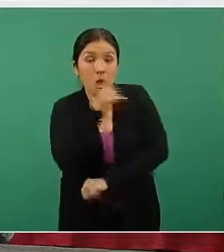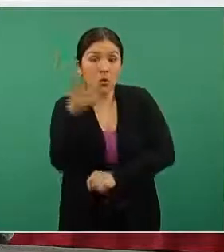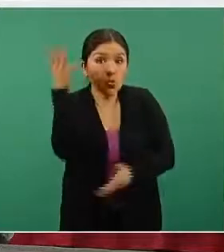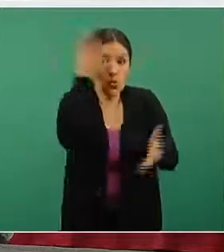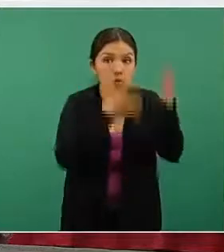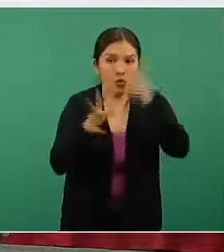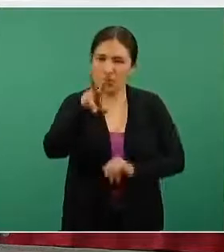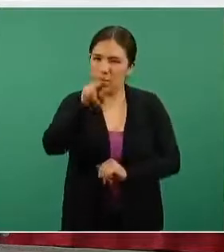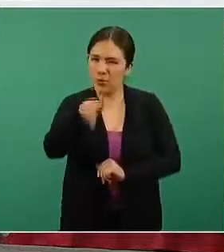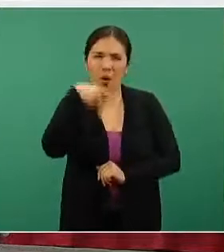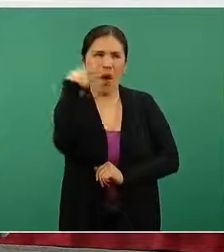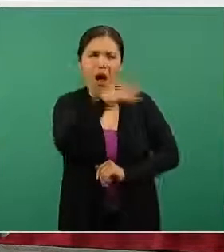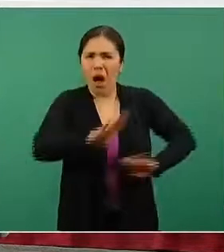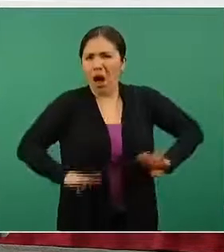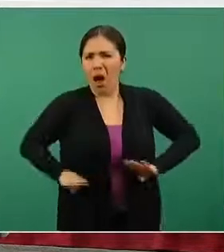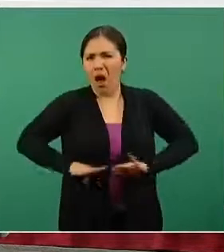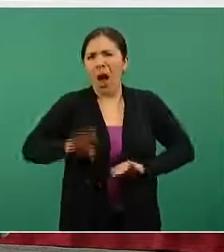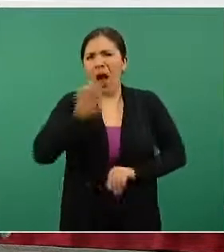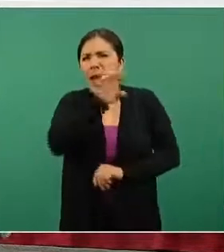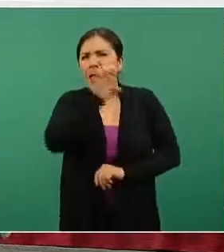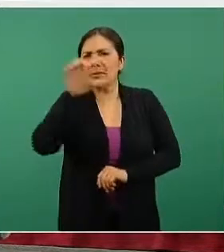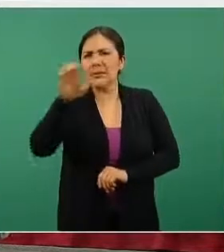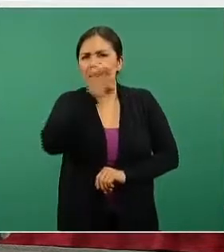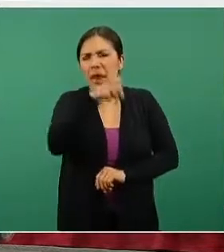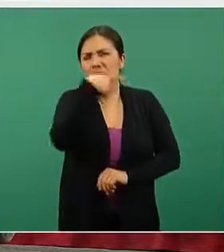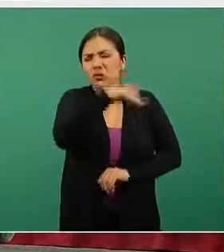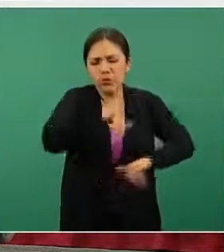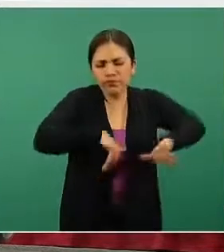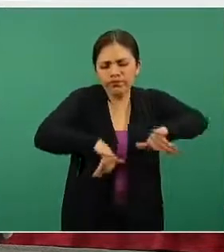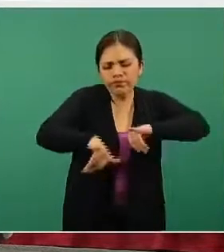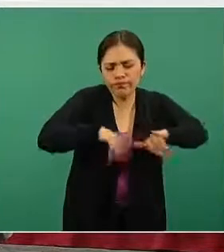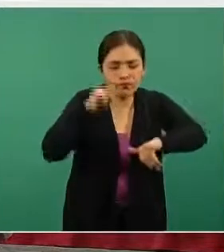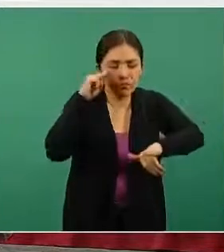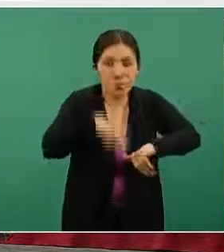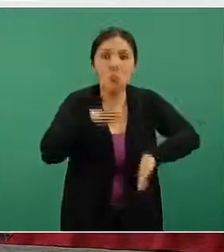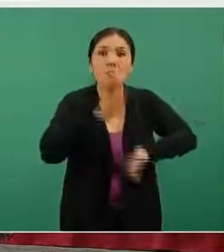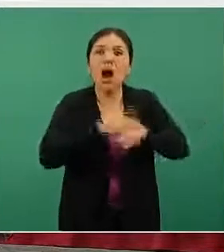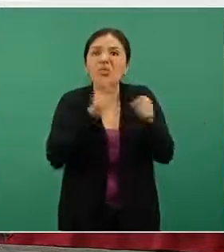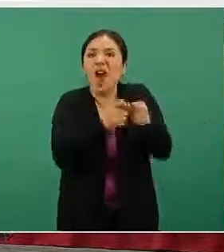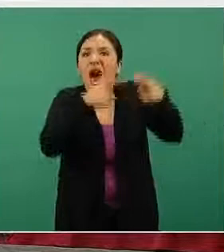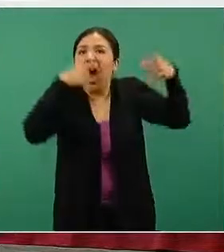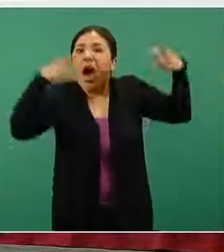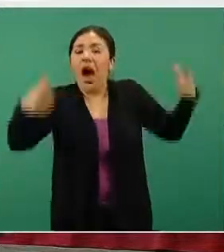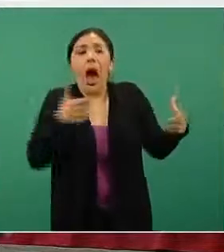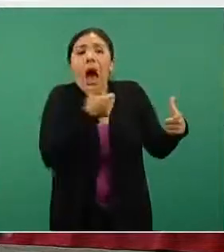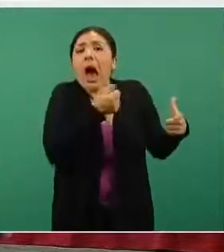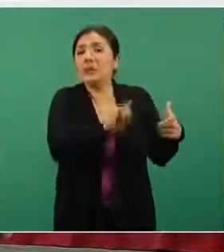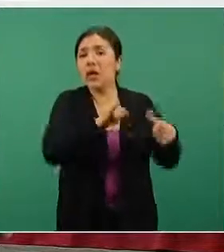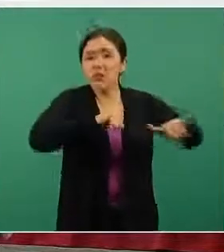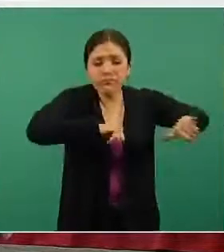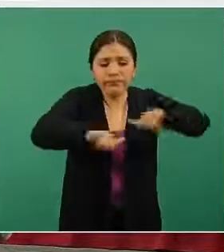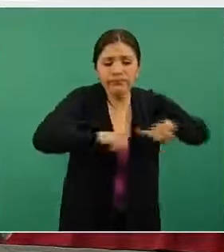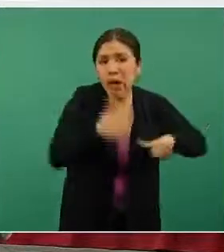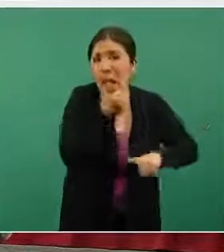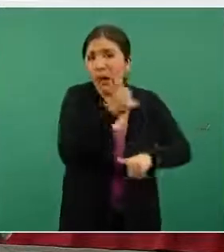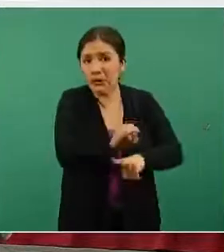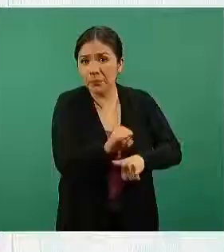municipio de Ensenada, característicamente, es el geográficamente o territorialmente más extenso del país. Entonces, cuando uno